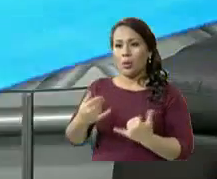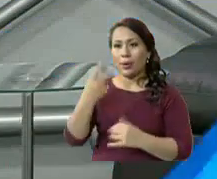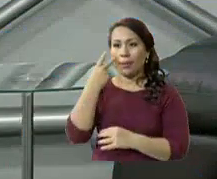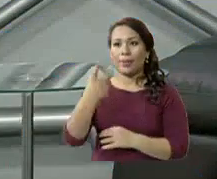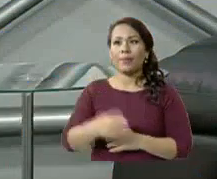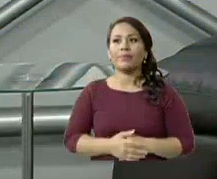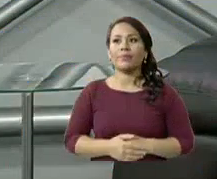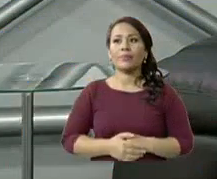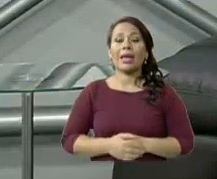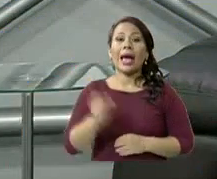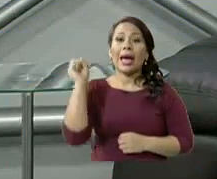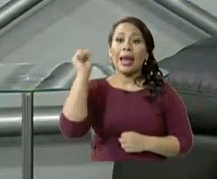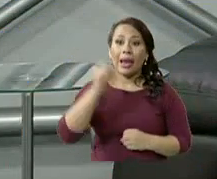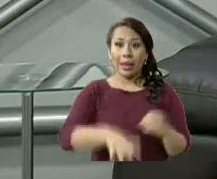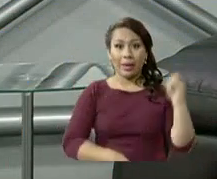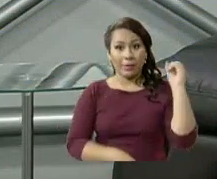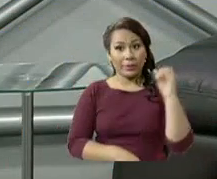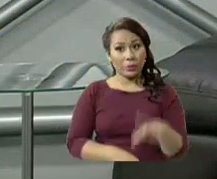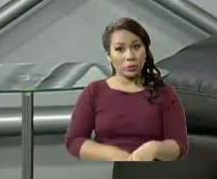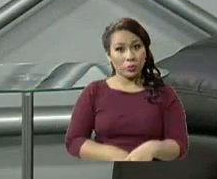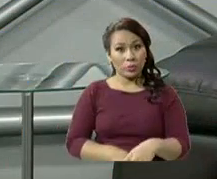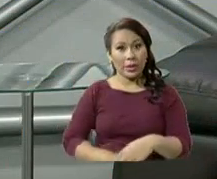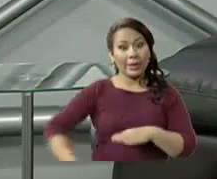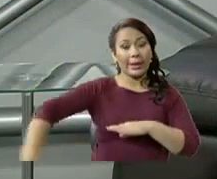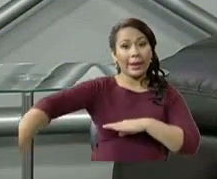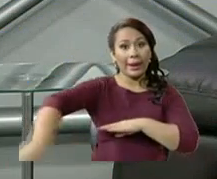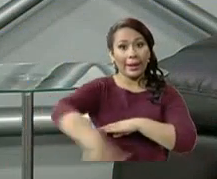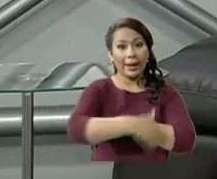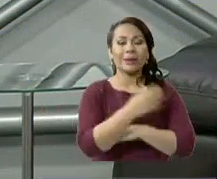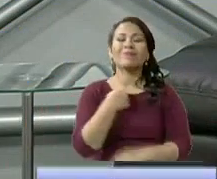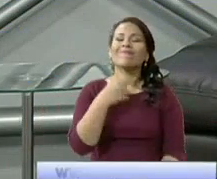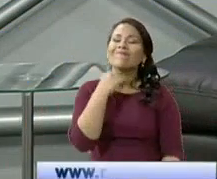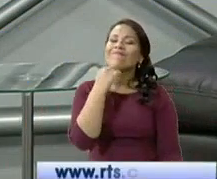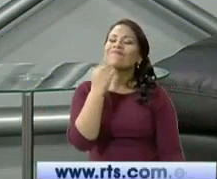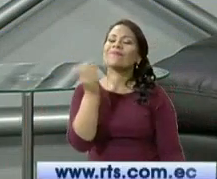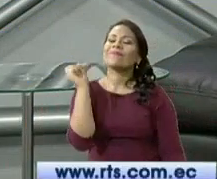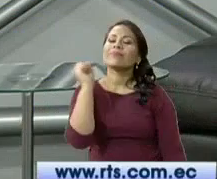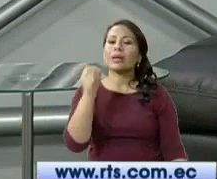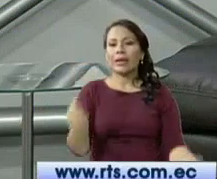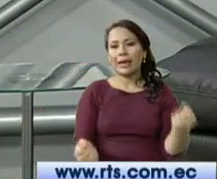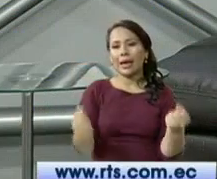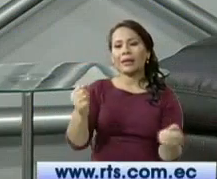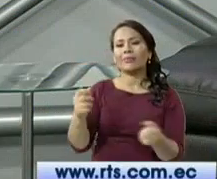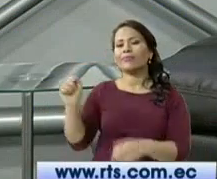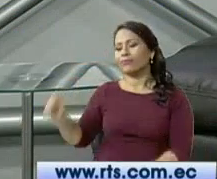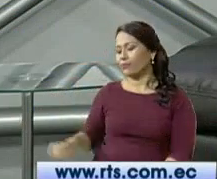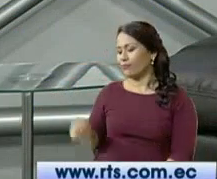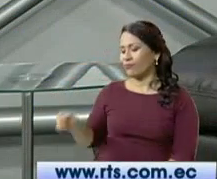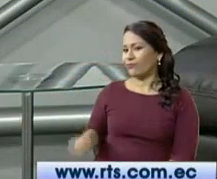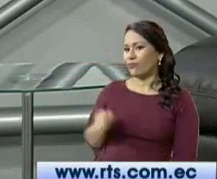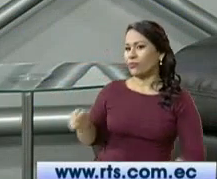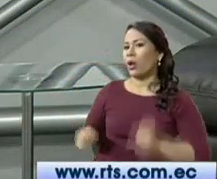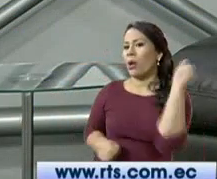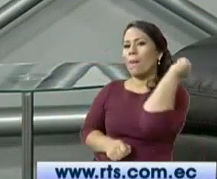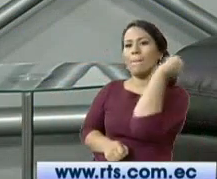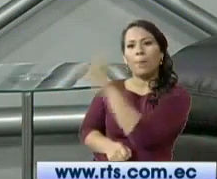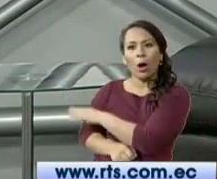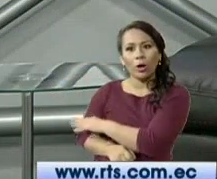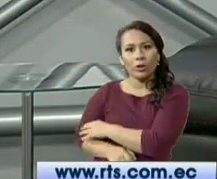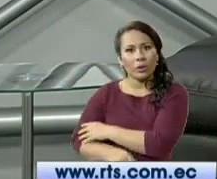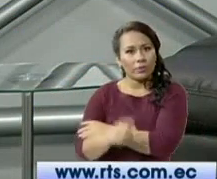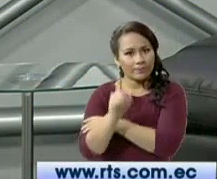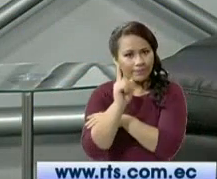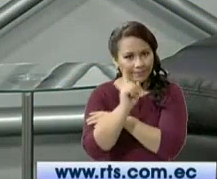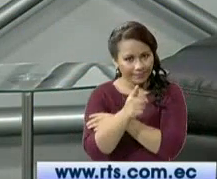La basura que lanzan a la calle, incluso desde vehículos de transporte público y vehículos privados,